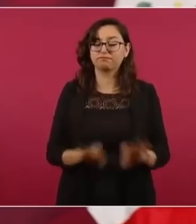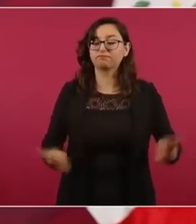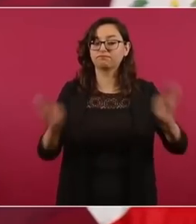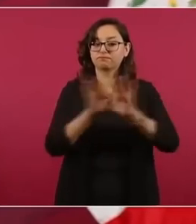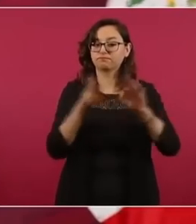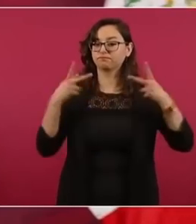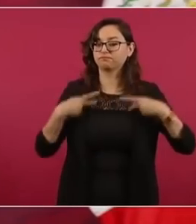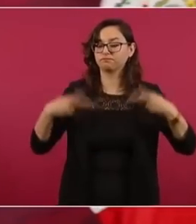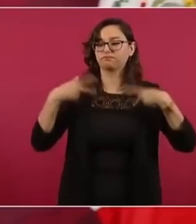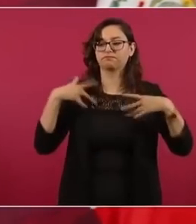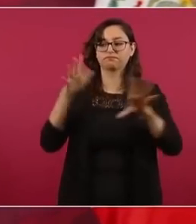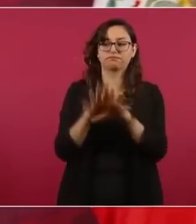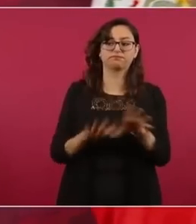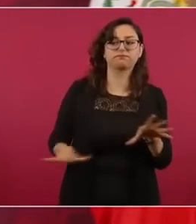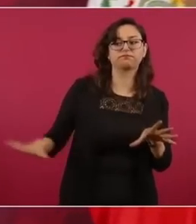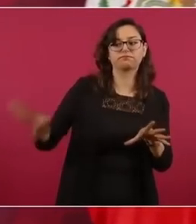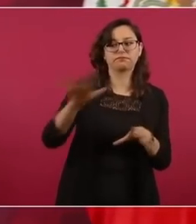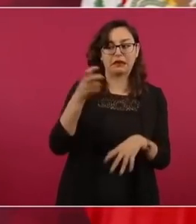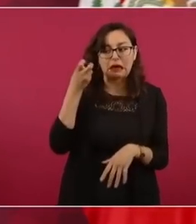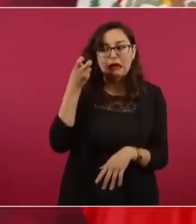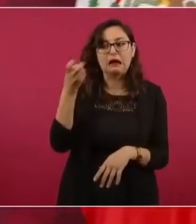el pueblo de México.